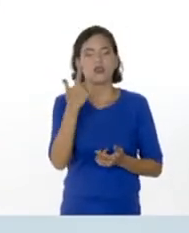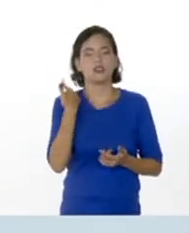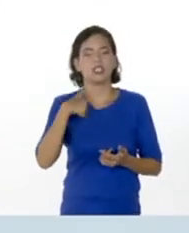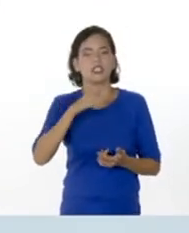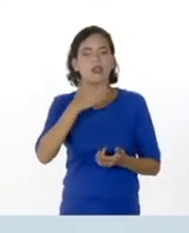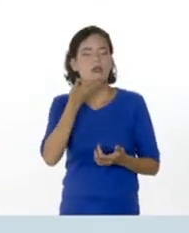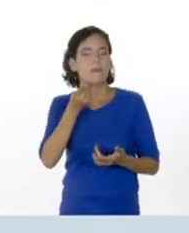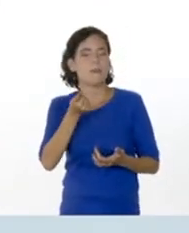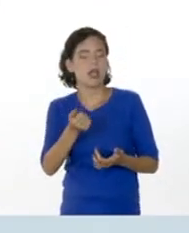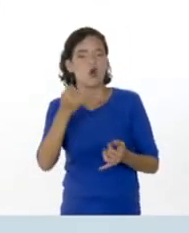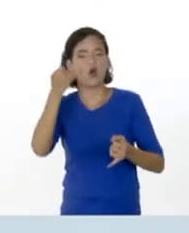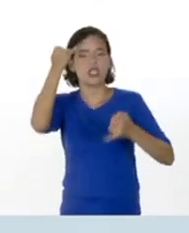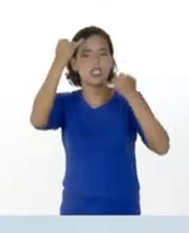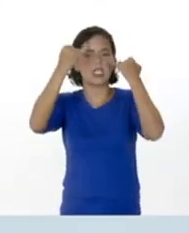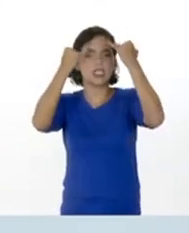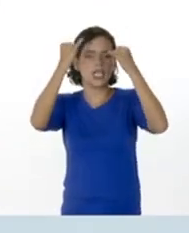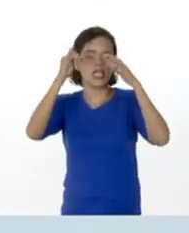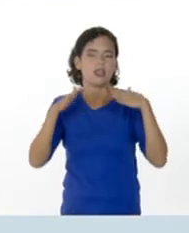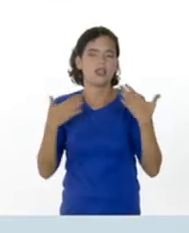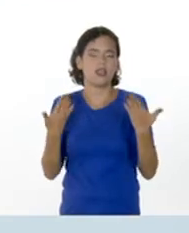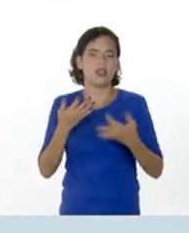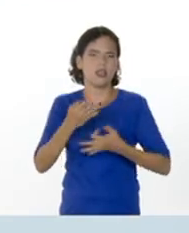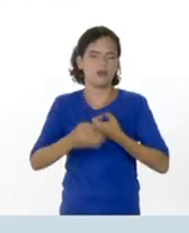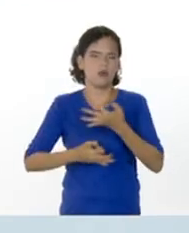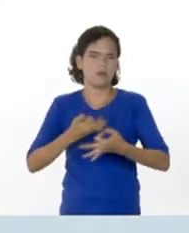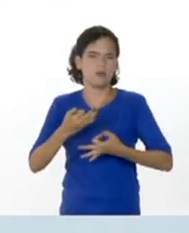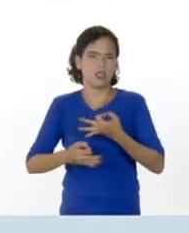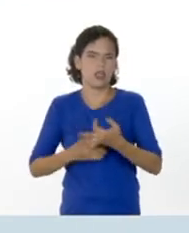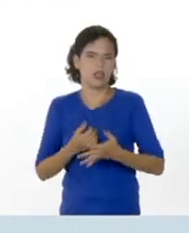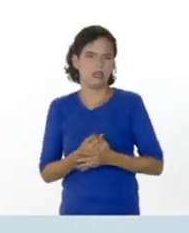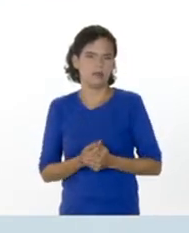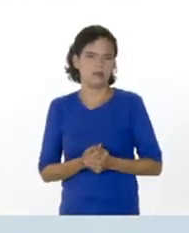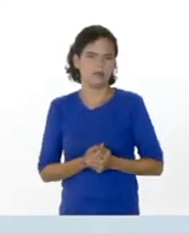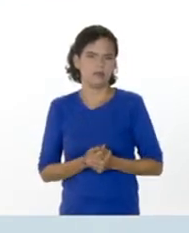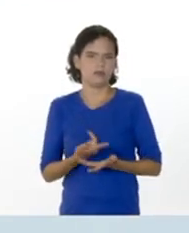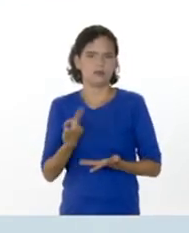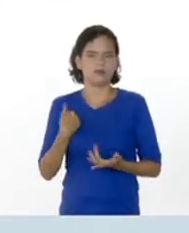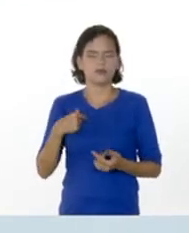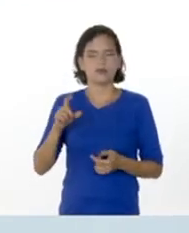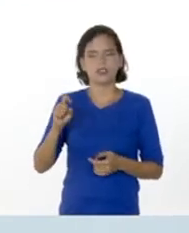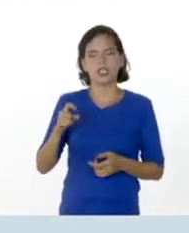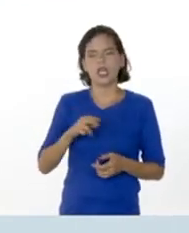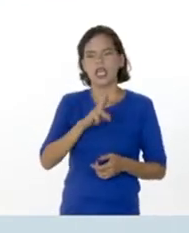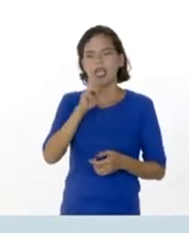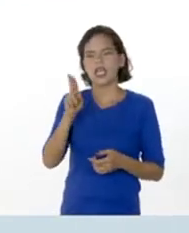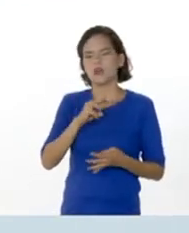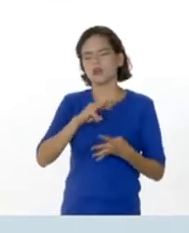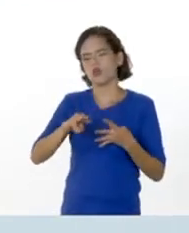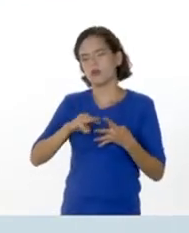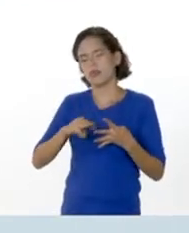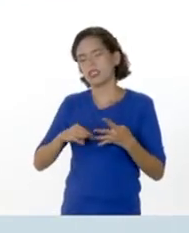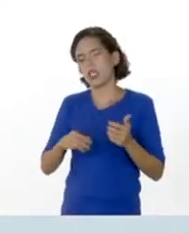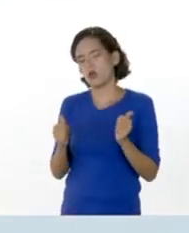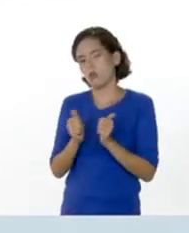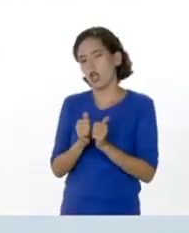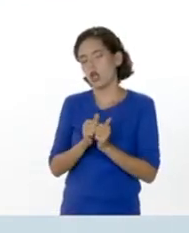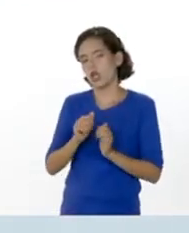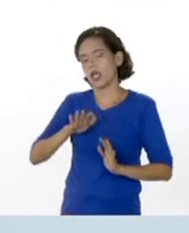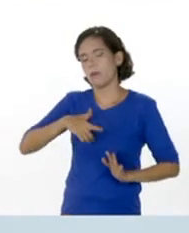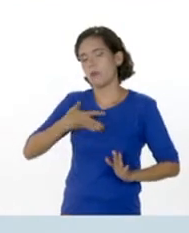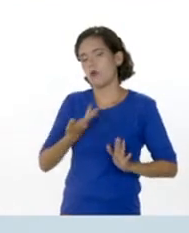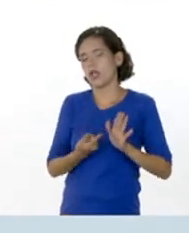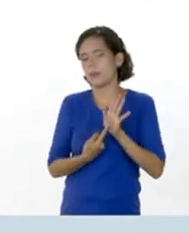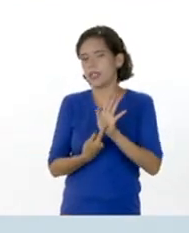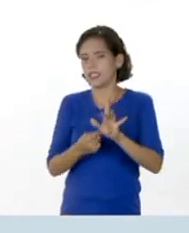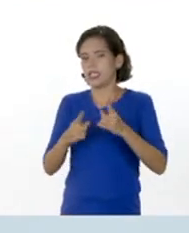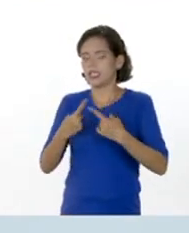idea de lo que estamos tratando de explicarles. Es recomendable, por supuesto, el uso de material tangible, como las rocas, que pueden representar distintos